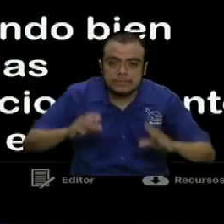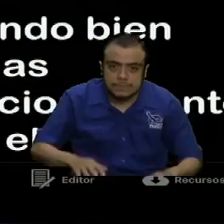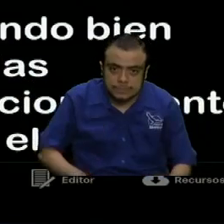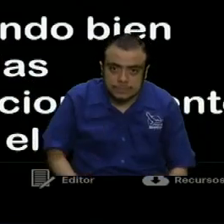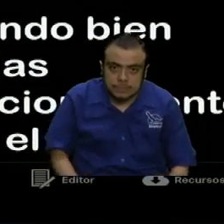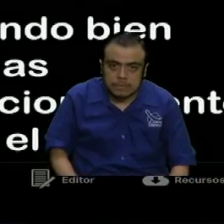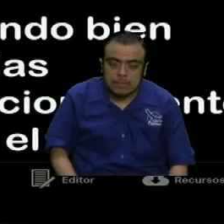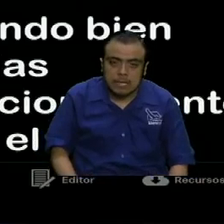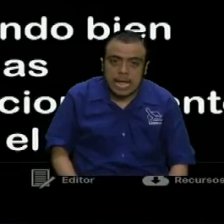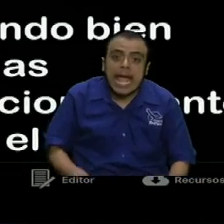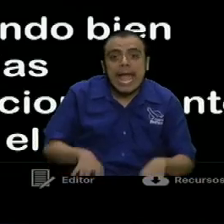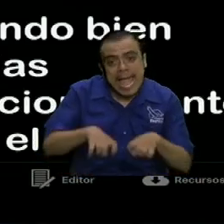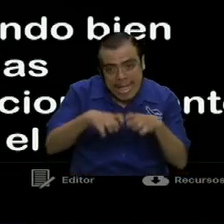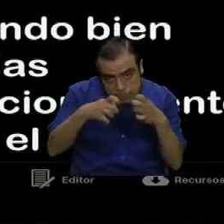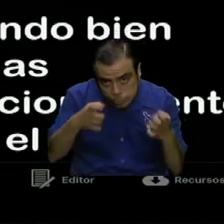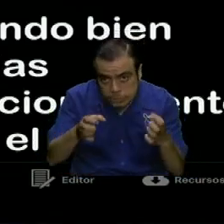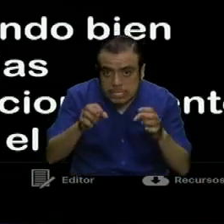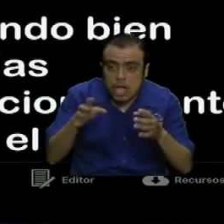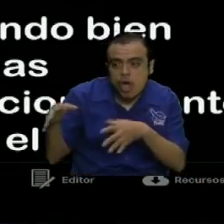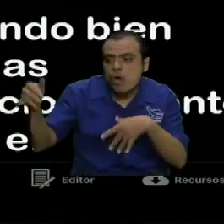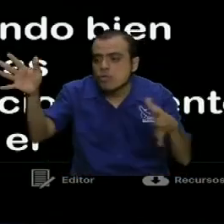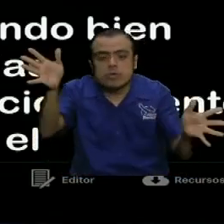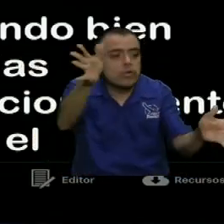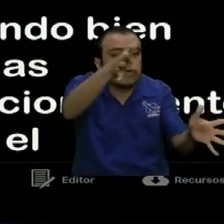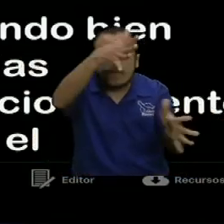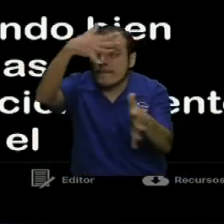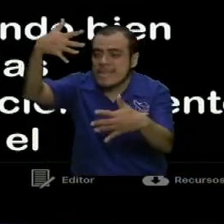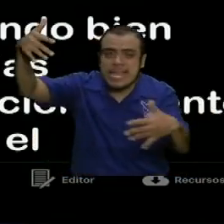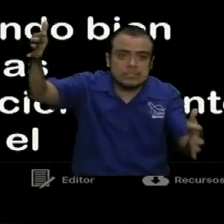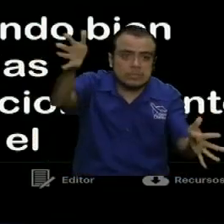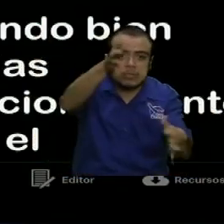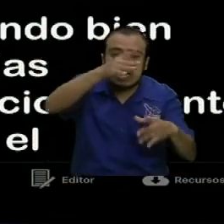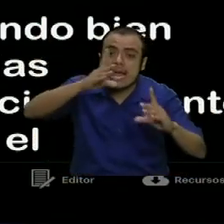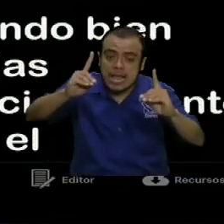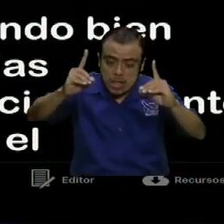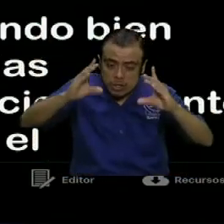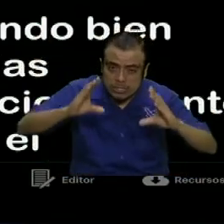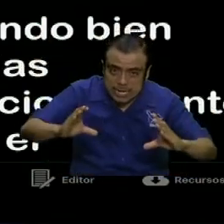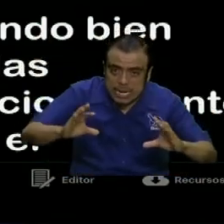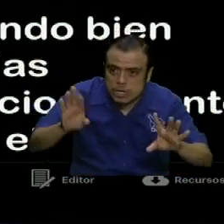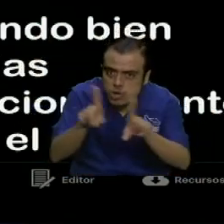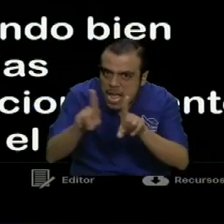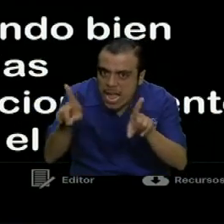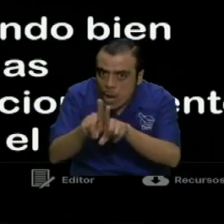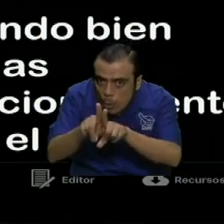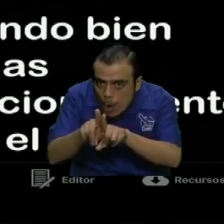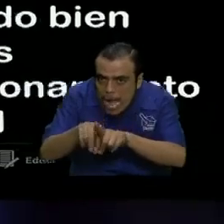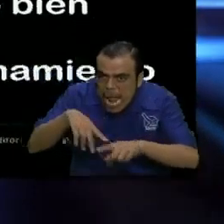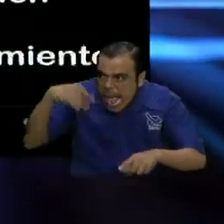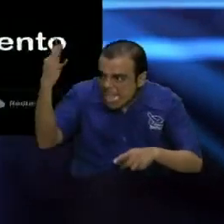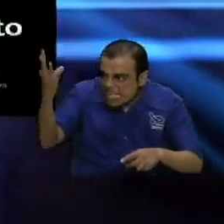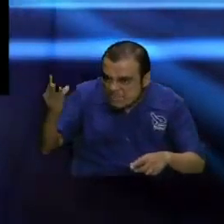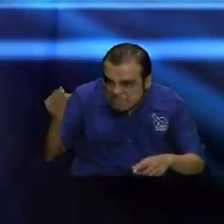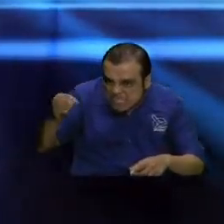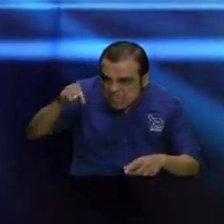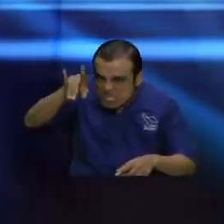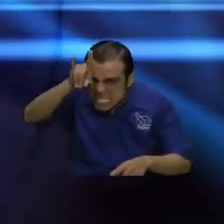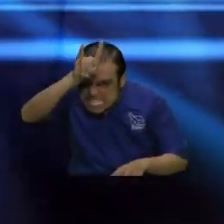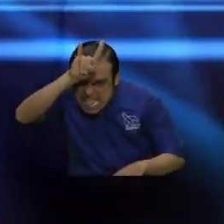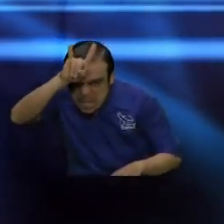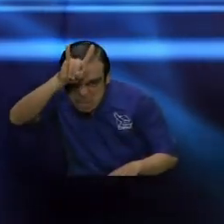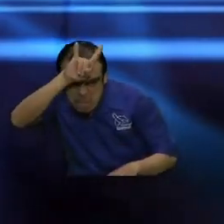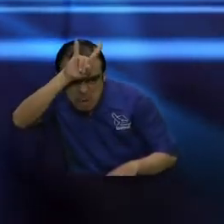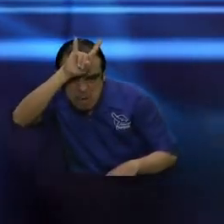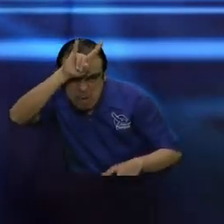Entonces los vientos de doctrina son espíritus demoníacos. Que